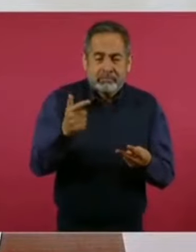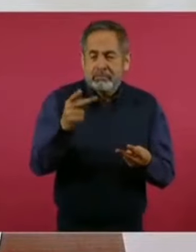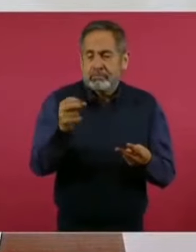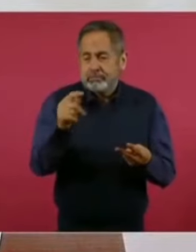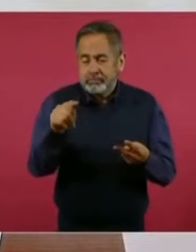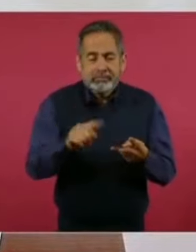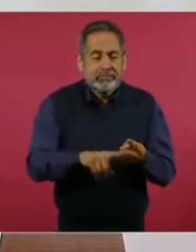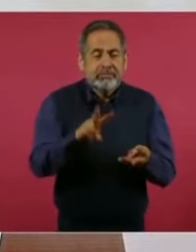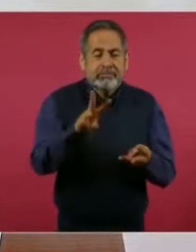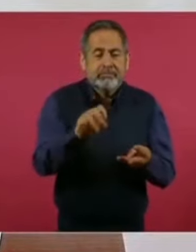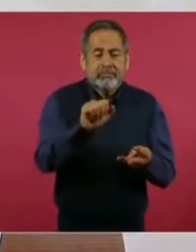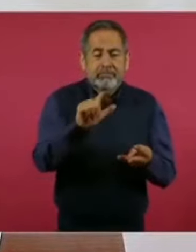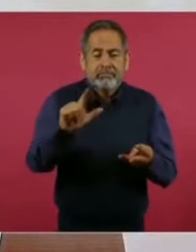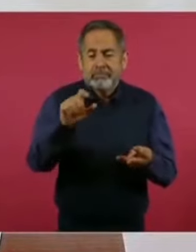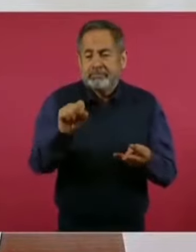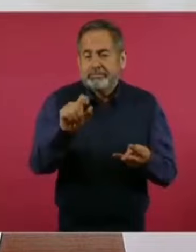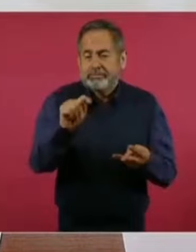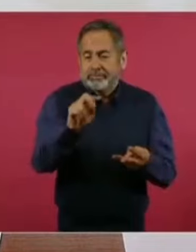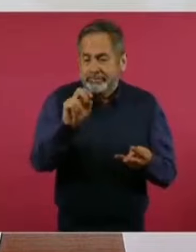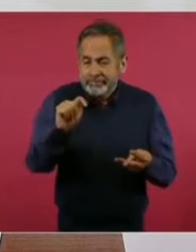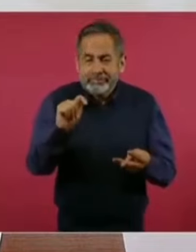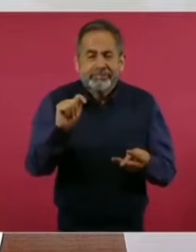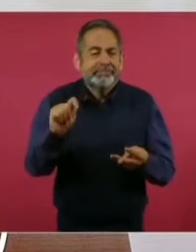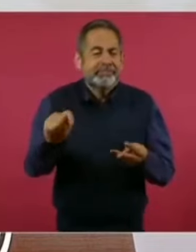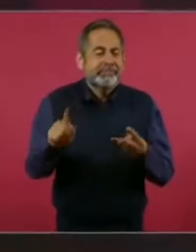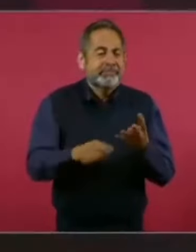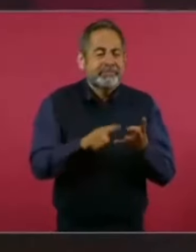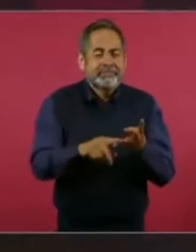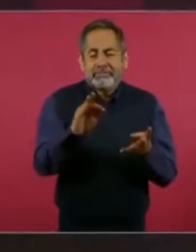el Wall Street Journal, Financial Times,